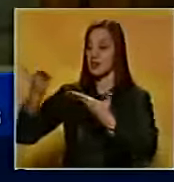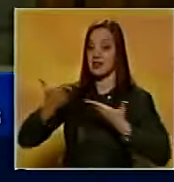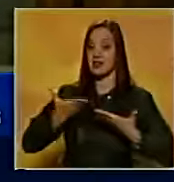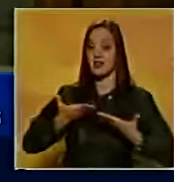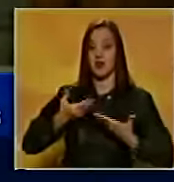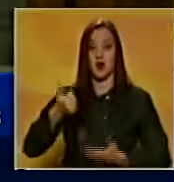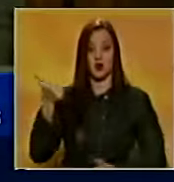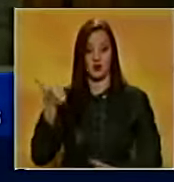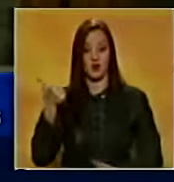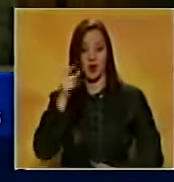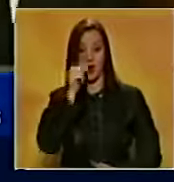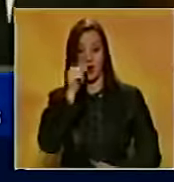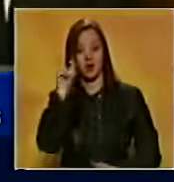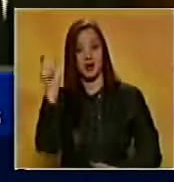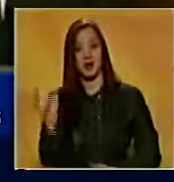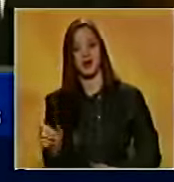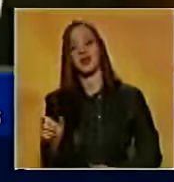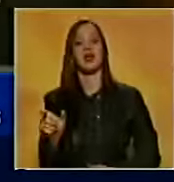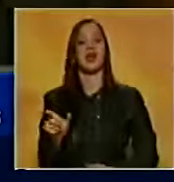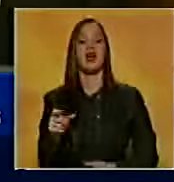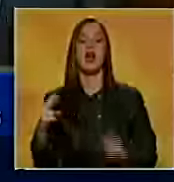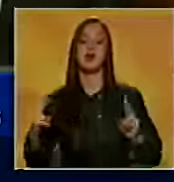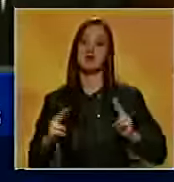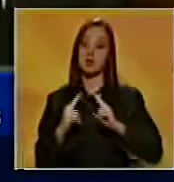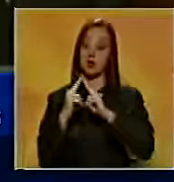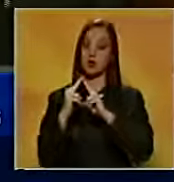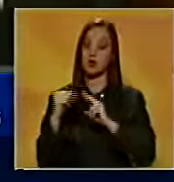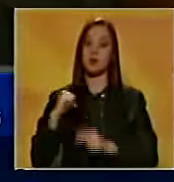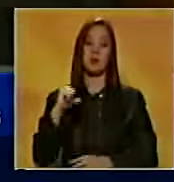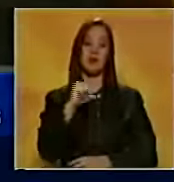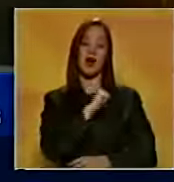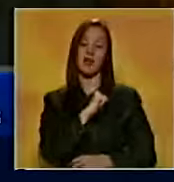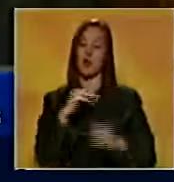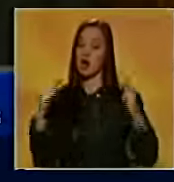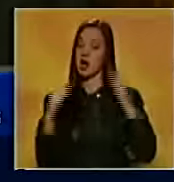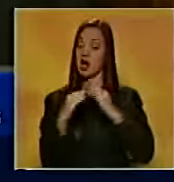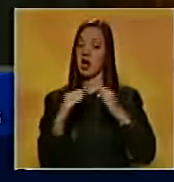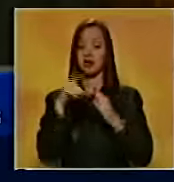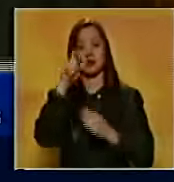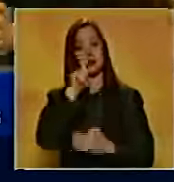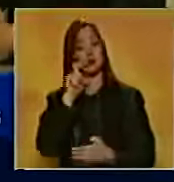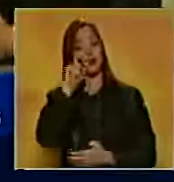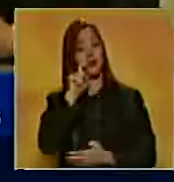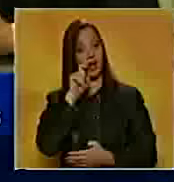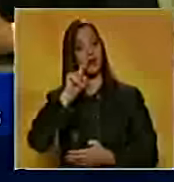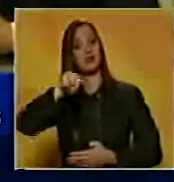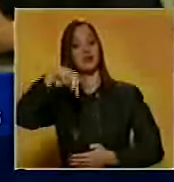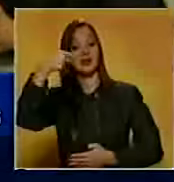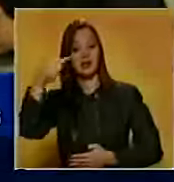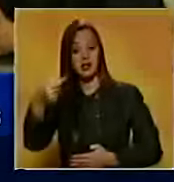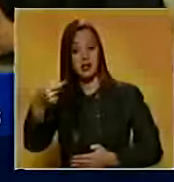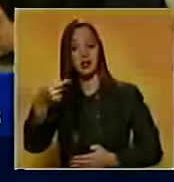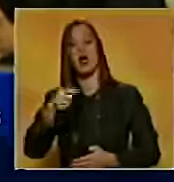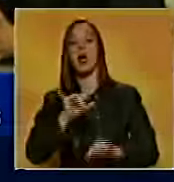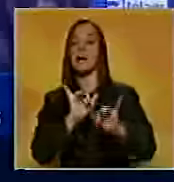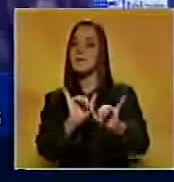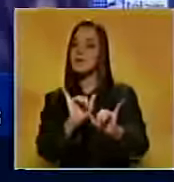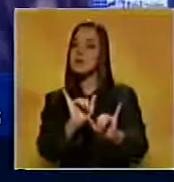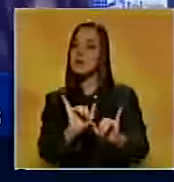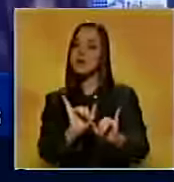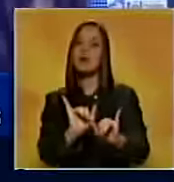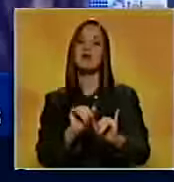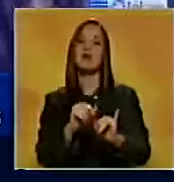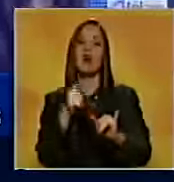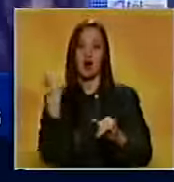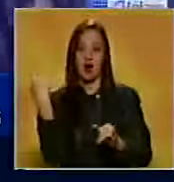del kirchnerismo Daniel Scioli en una reunión privada en la Casa Rosada. Posteriormente se encontrará en el mismo lugar con su ex-rival